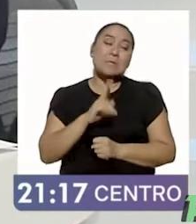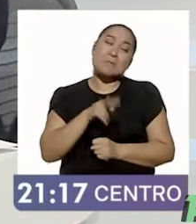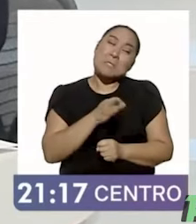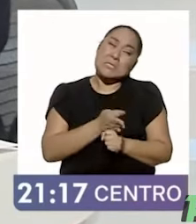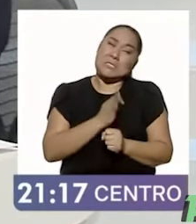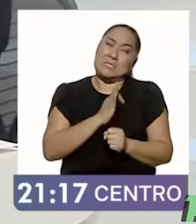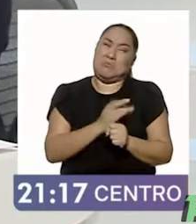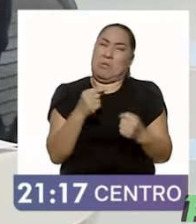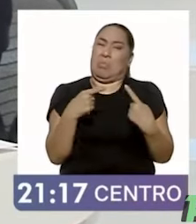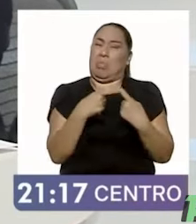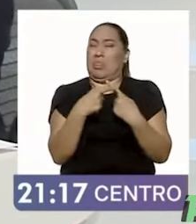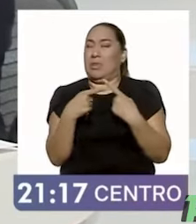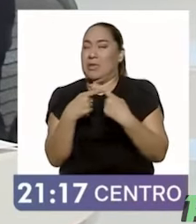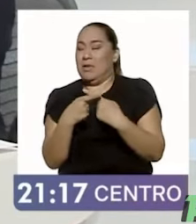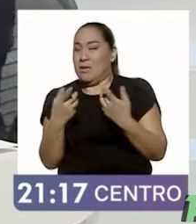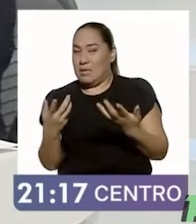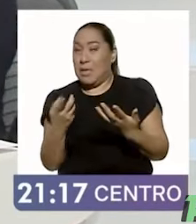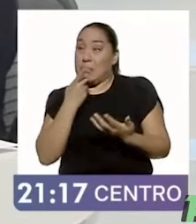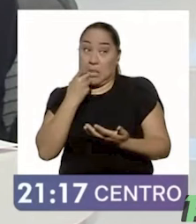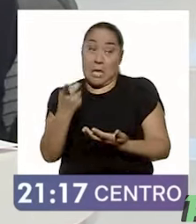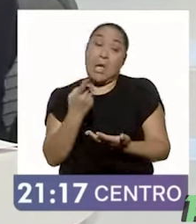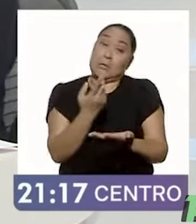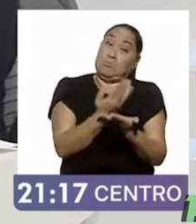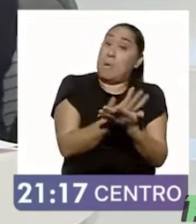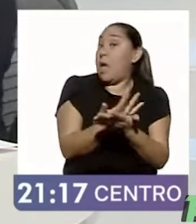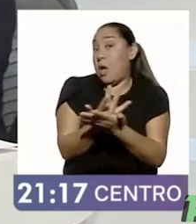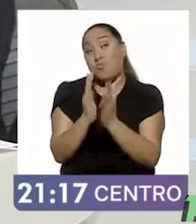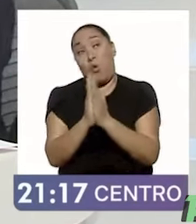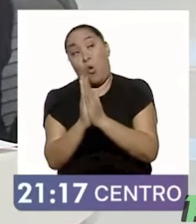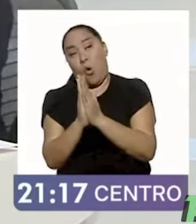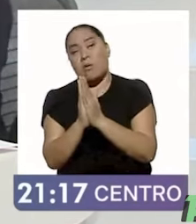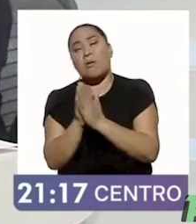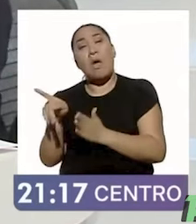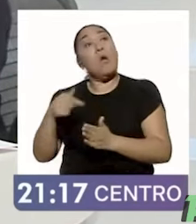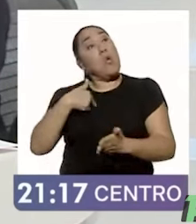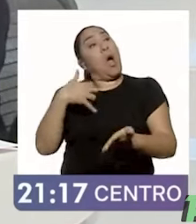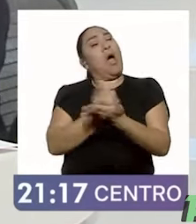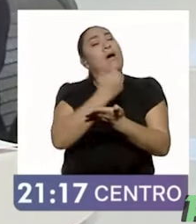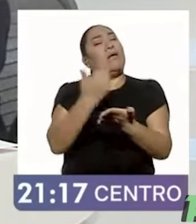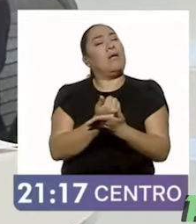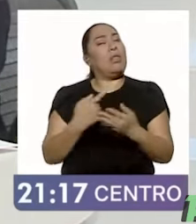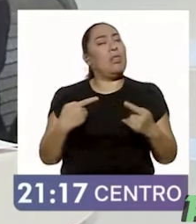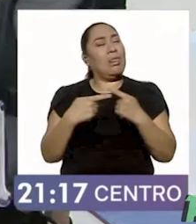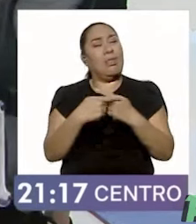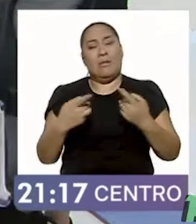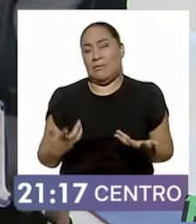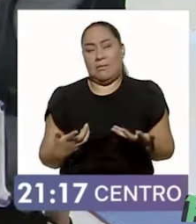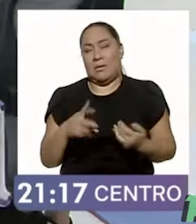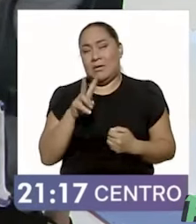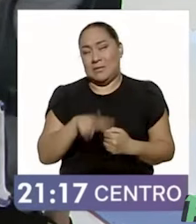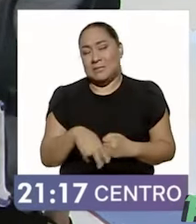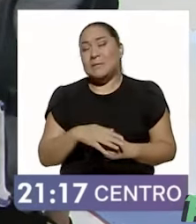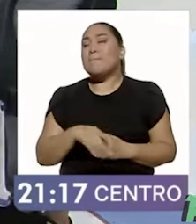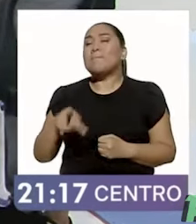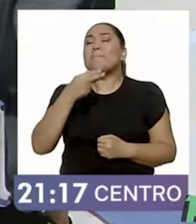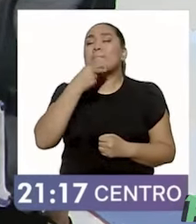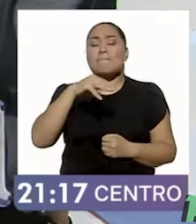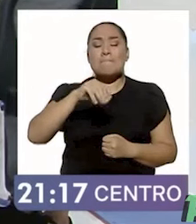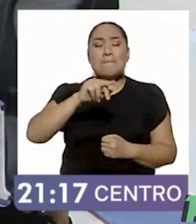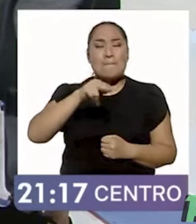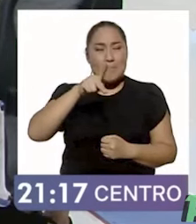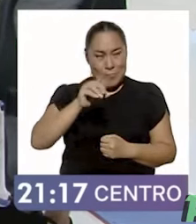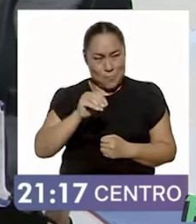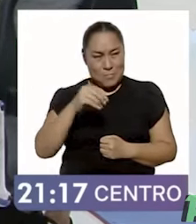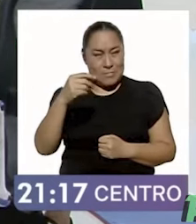mensaje, poco contradictorio. Hay que esperar, pero ganamos. ¿Cómo lo ves? Sí, hablan Marco Cortés del